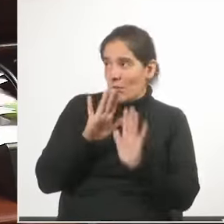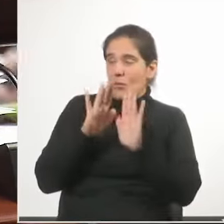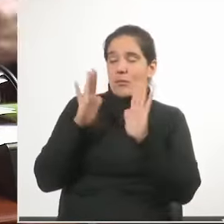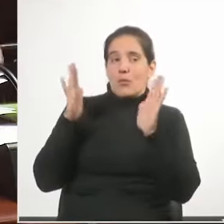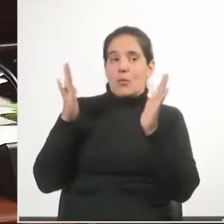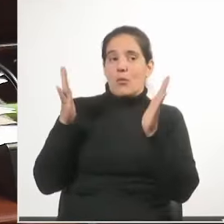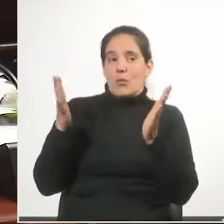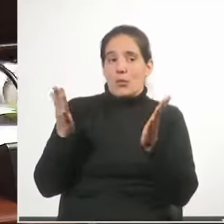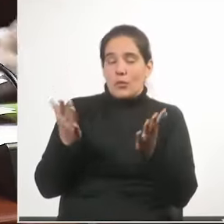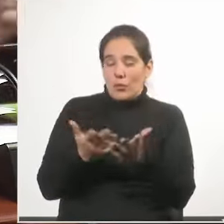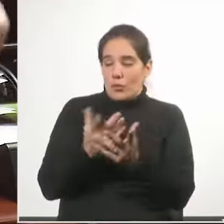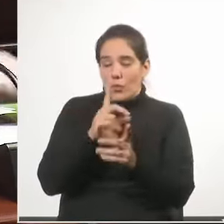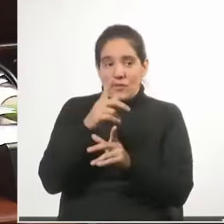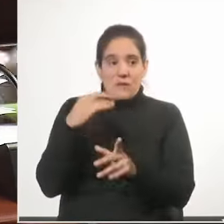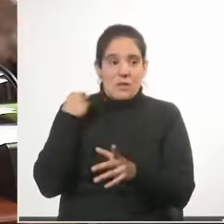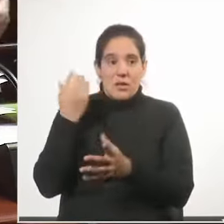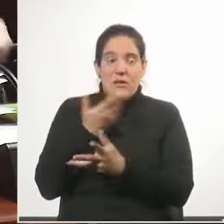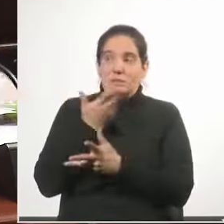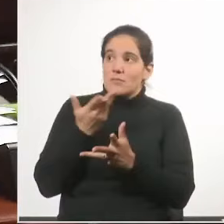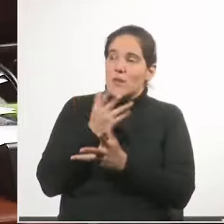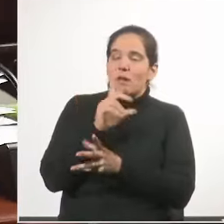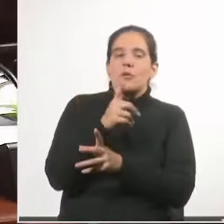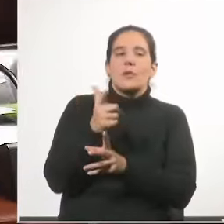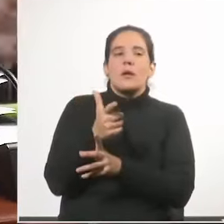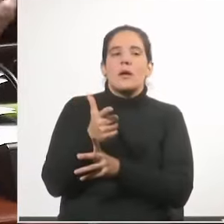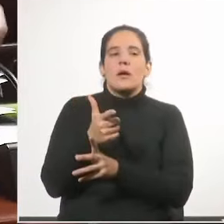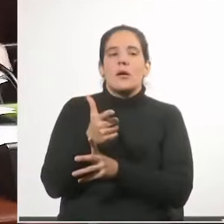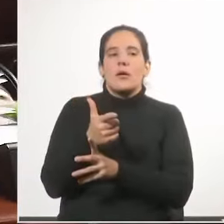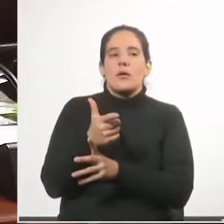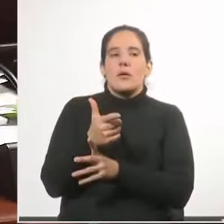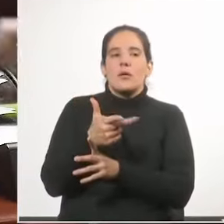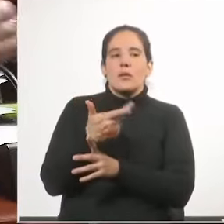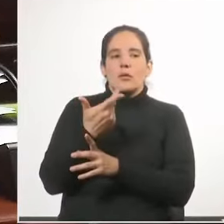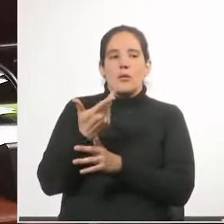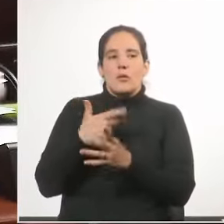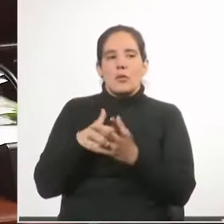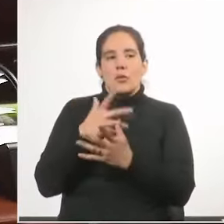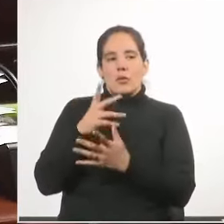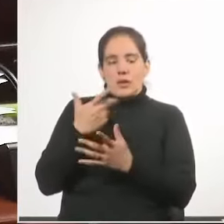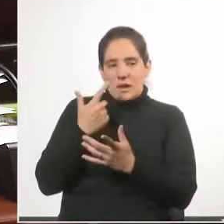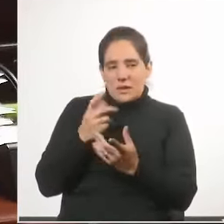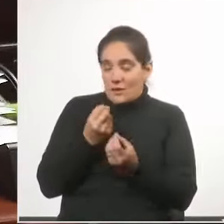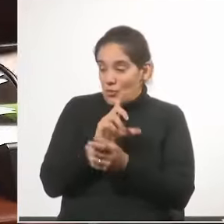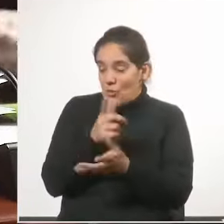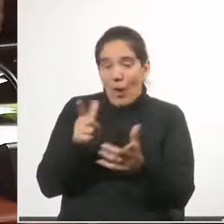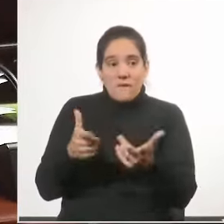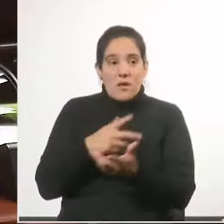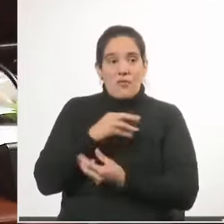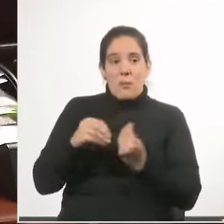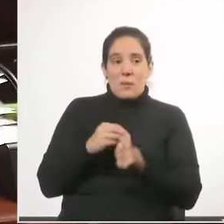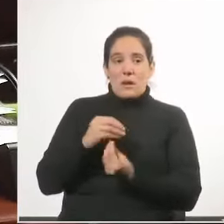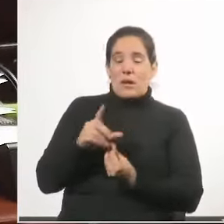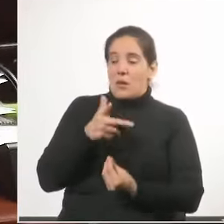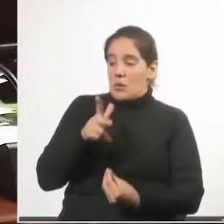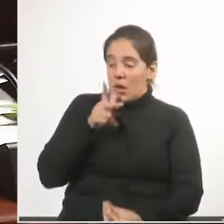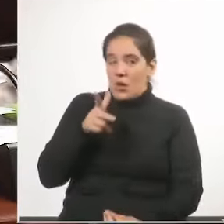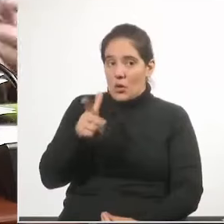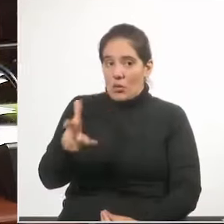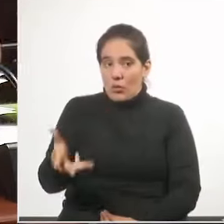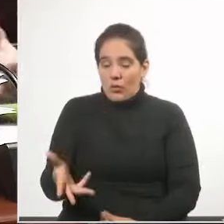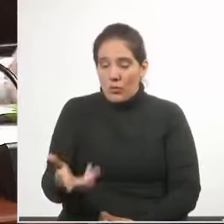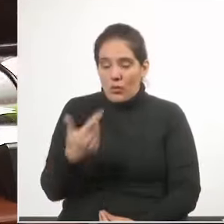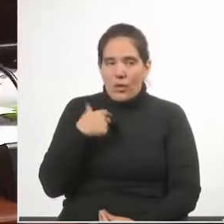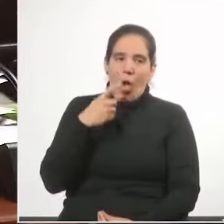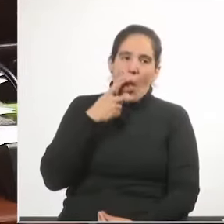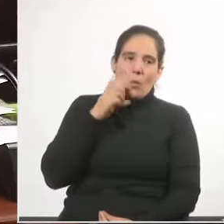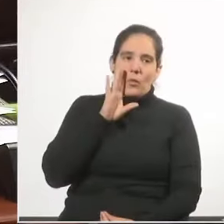si no fuera precisamente por la existencia de una institución como la familia, que permite que el hombre y